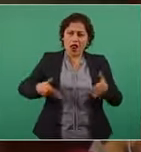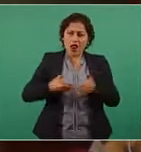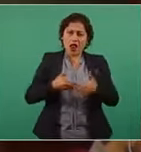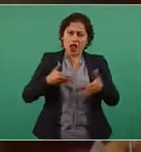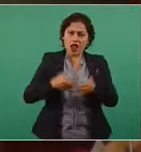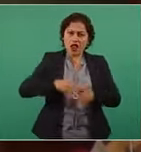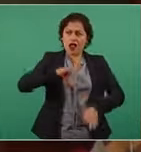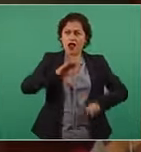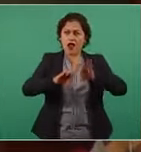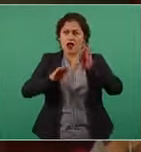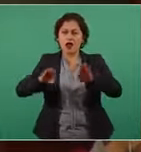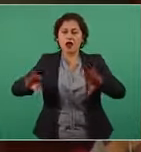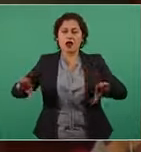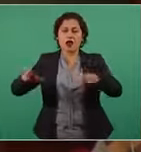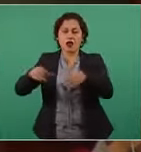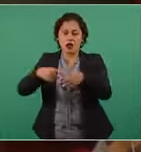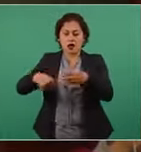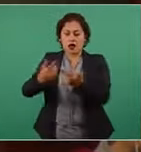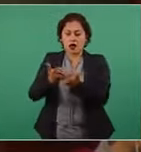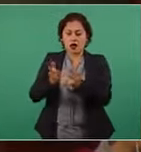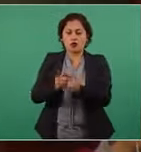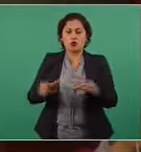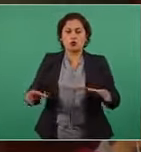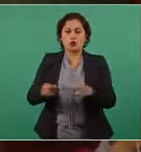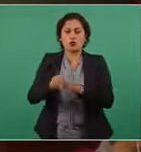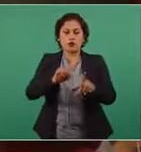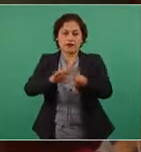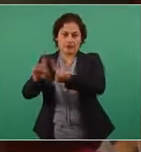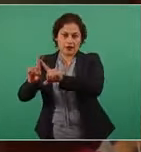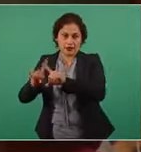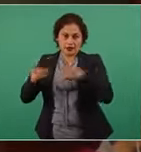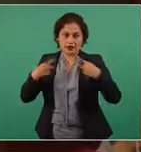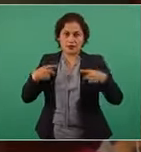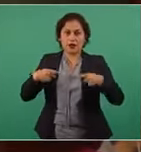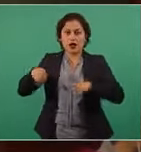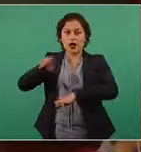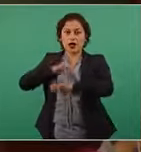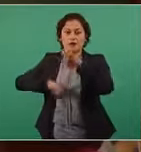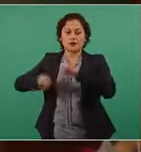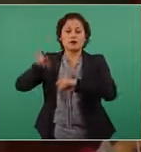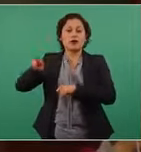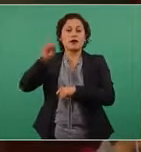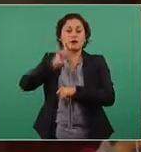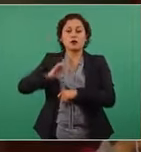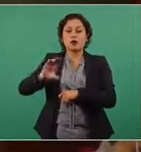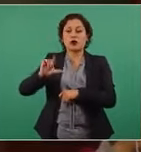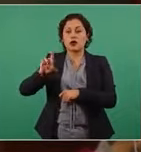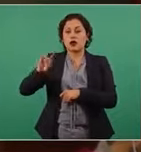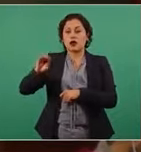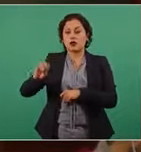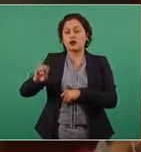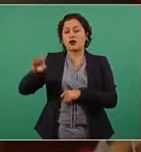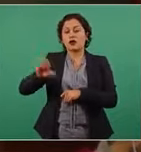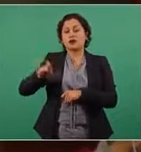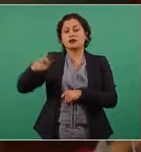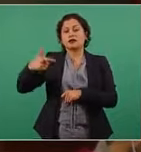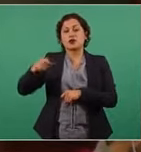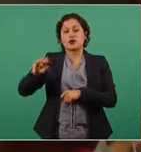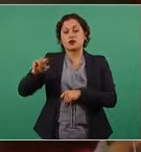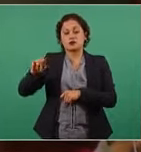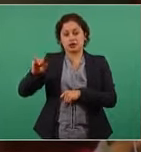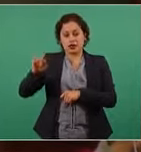entre ellos empresarios claramente encabezados por Claudio X. González pero no solamente empresarios también estarían